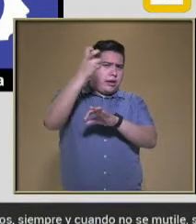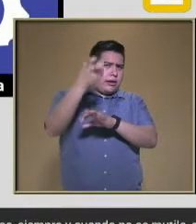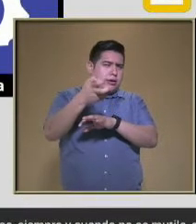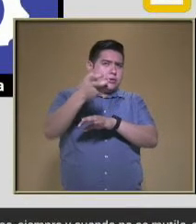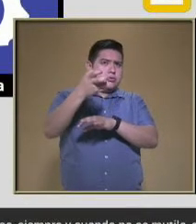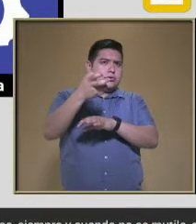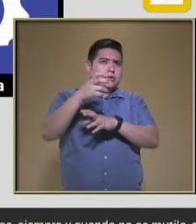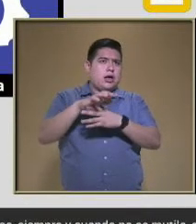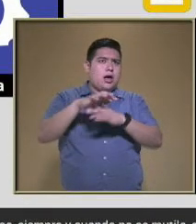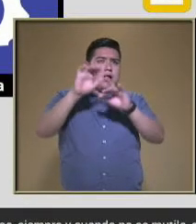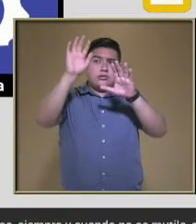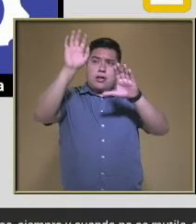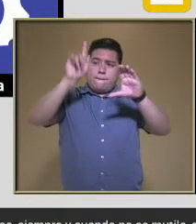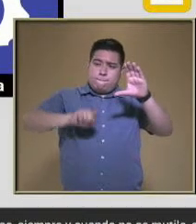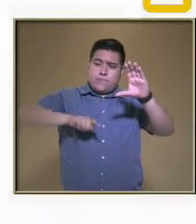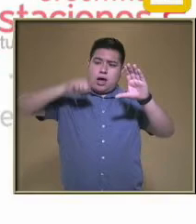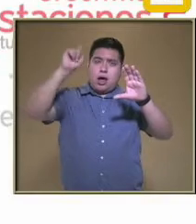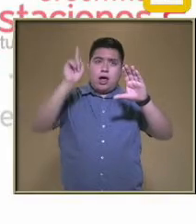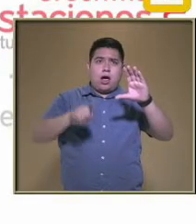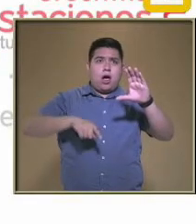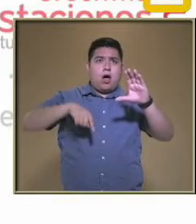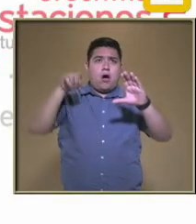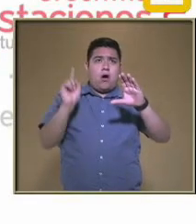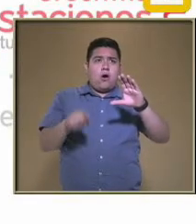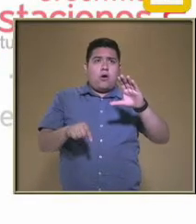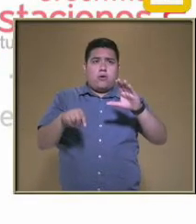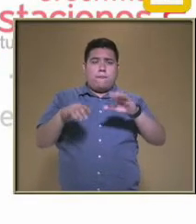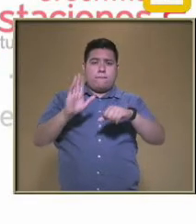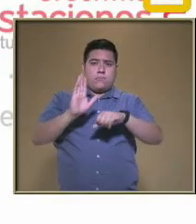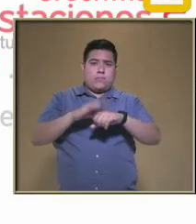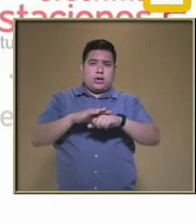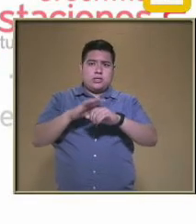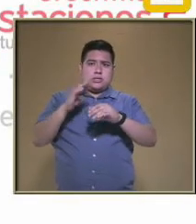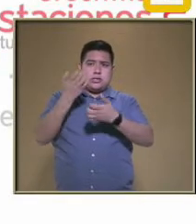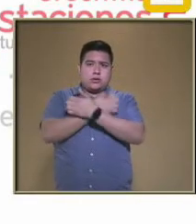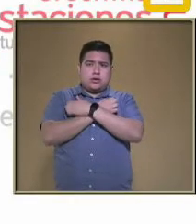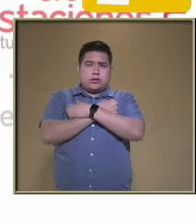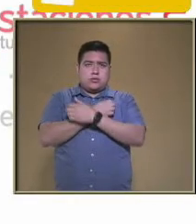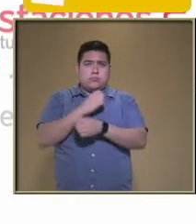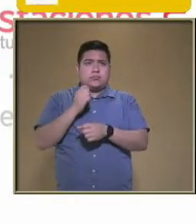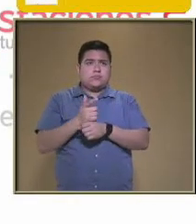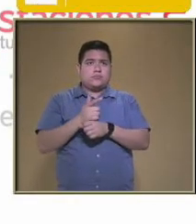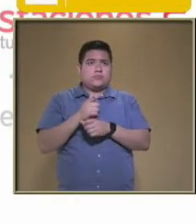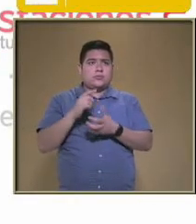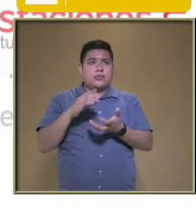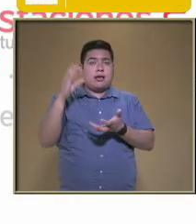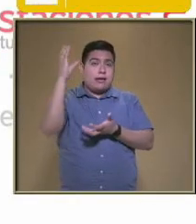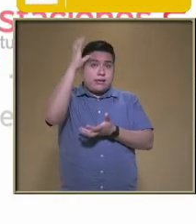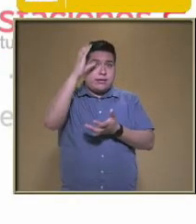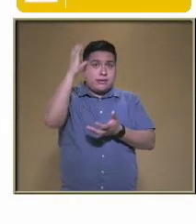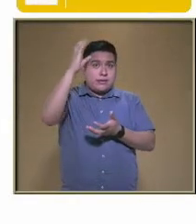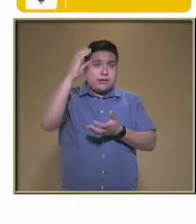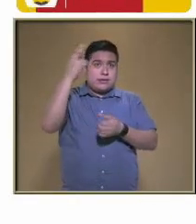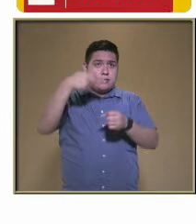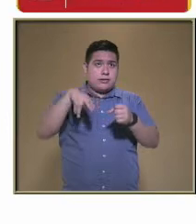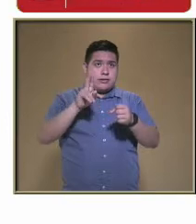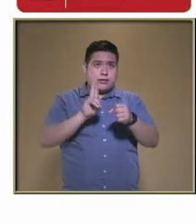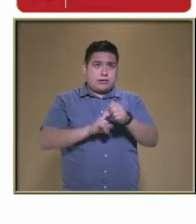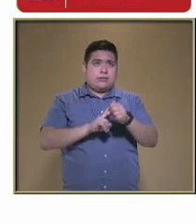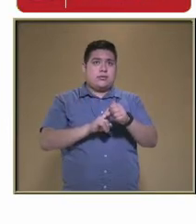Nos desplazamos Hasta abajo En donde dice Más recursos educativos Y ahí está El área de ciencias Naturales Damos clic